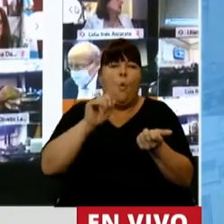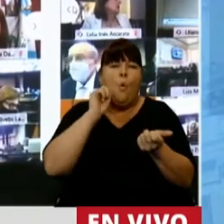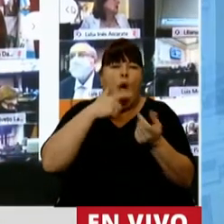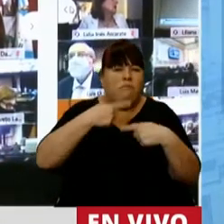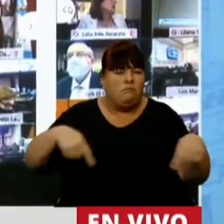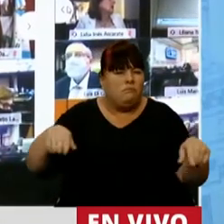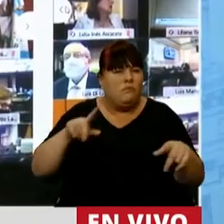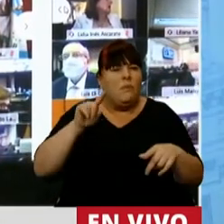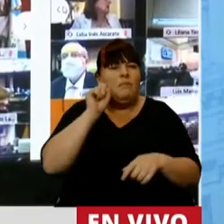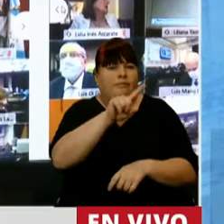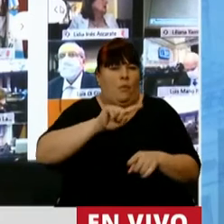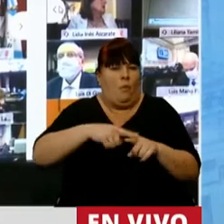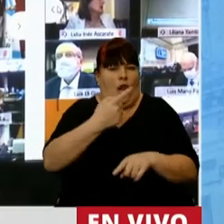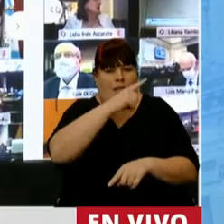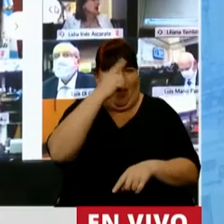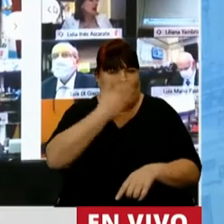era una política de Estado.